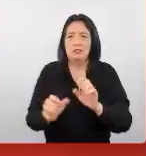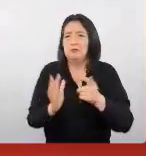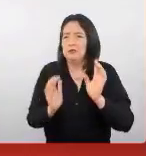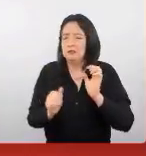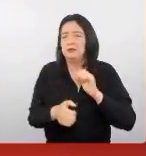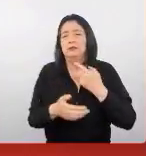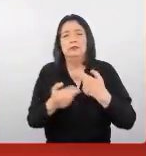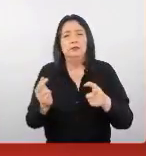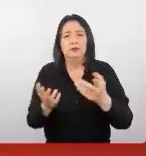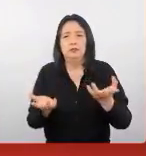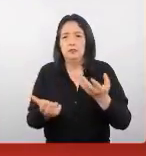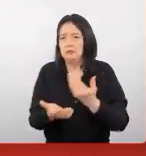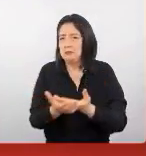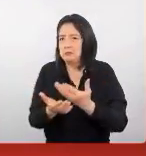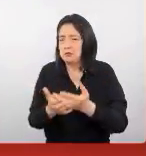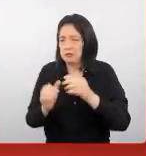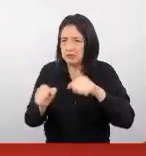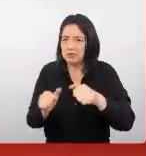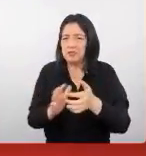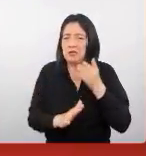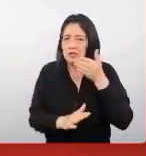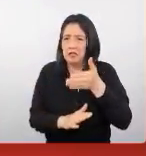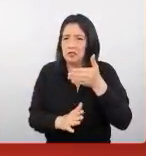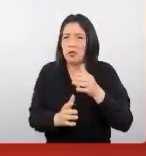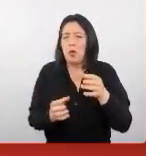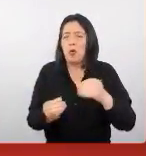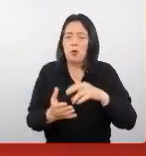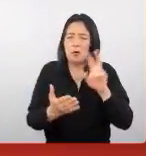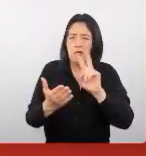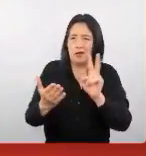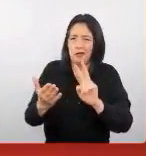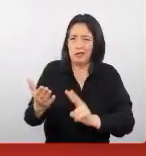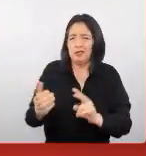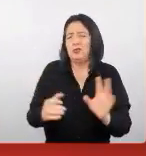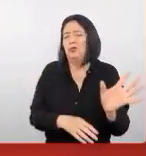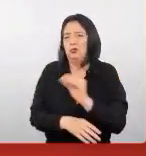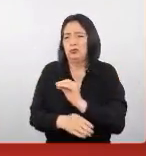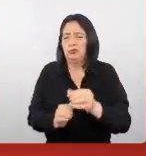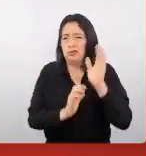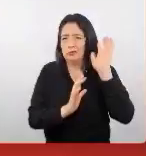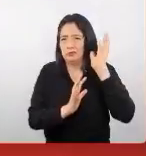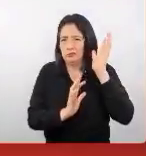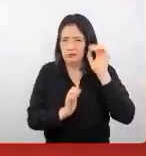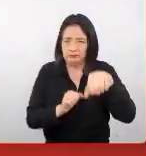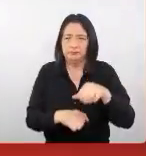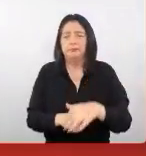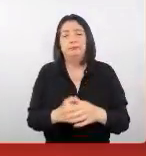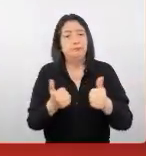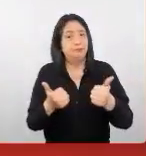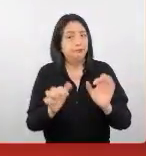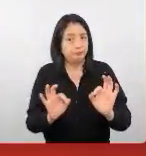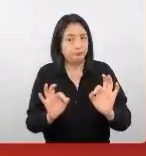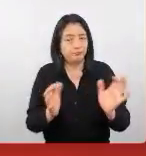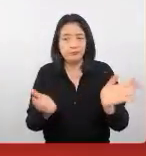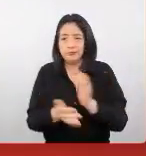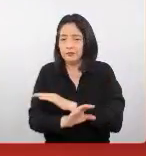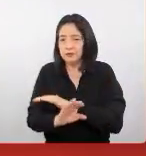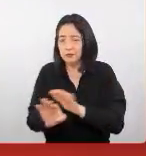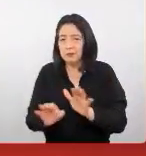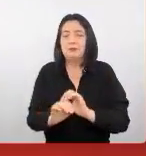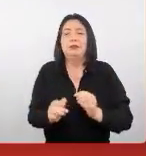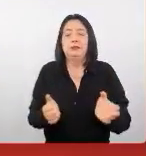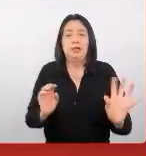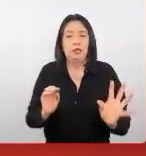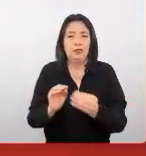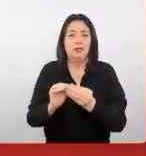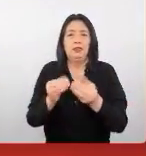compruebe que hayan asistido o que hayan leído todas las presentaciones. Bueno, sin más que añadir, vamos a